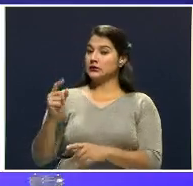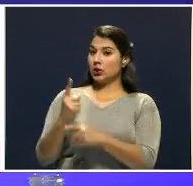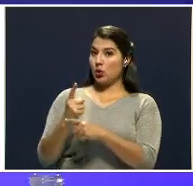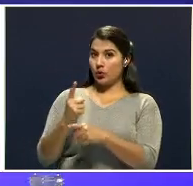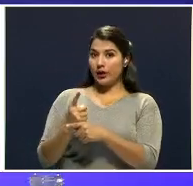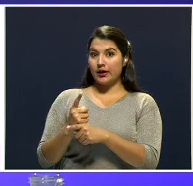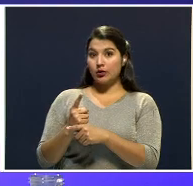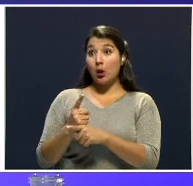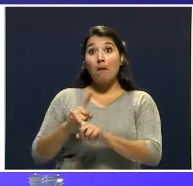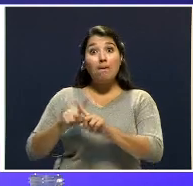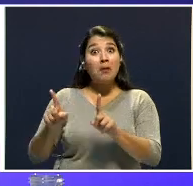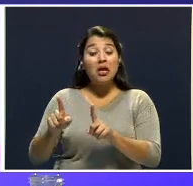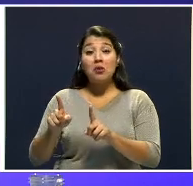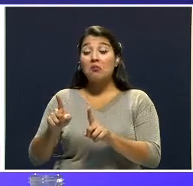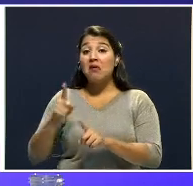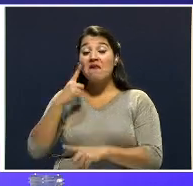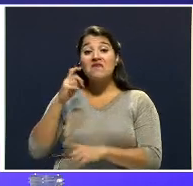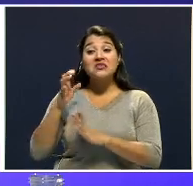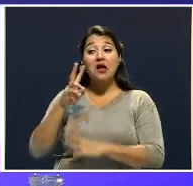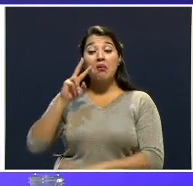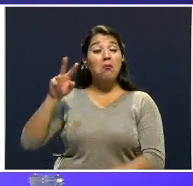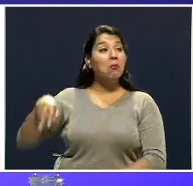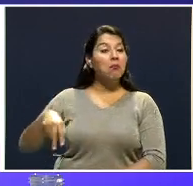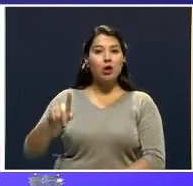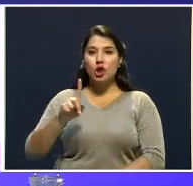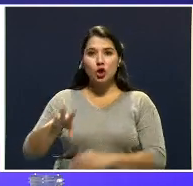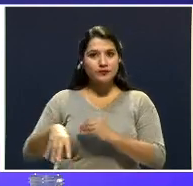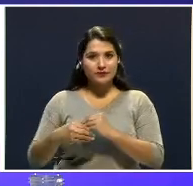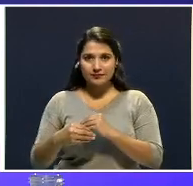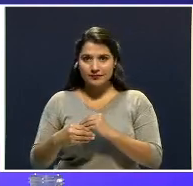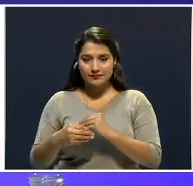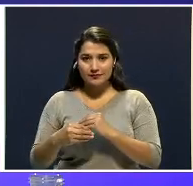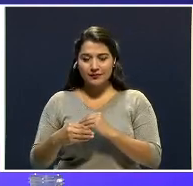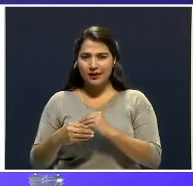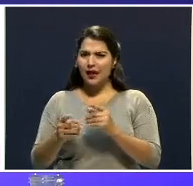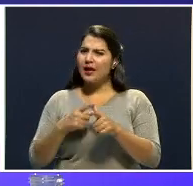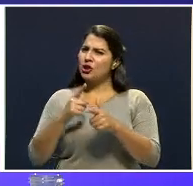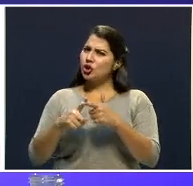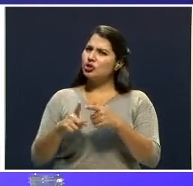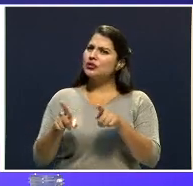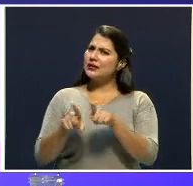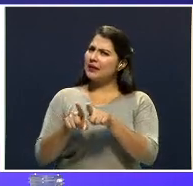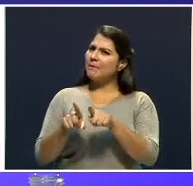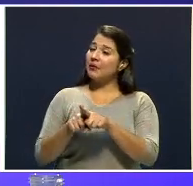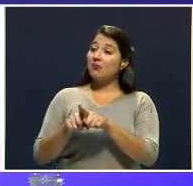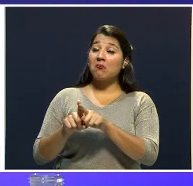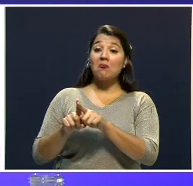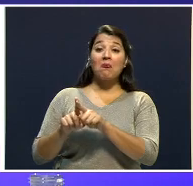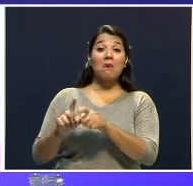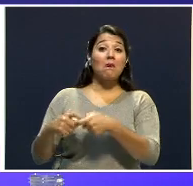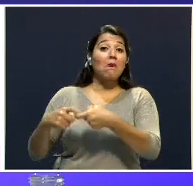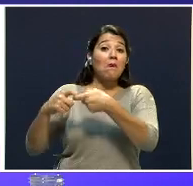Sin embargo, eso no se toma en cuenta. No se valora. Entonces, también el asunto queda ahí.